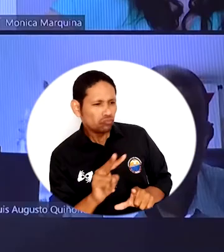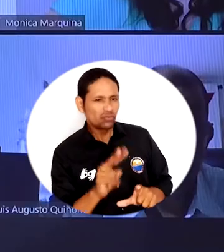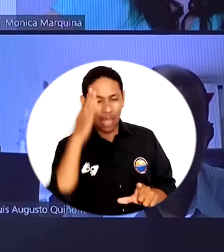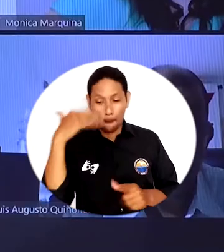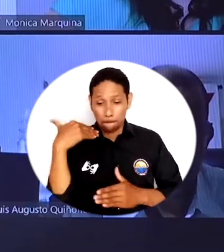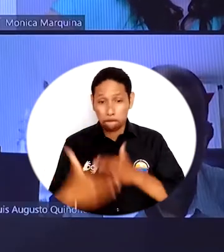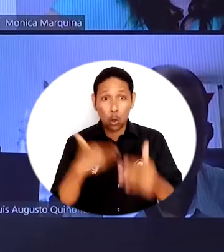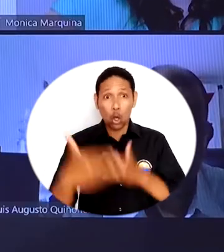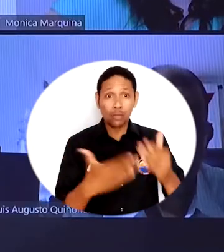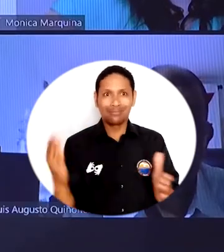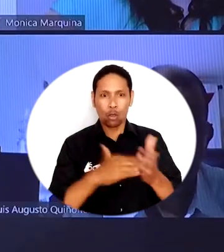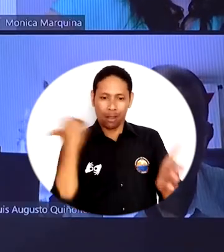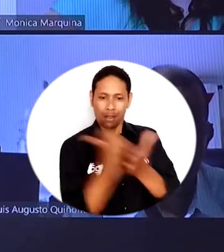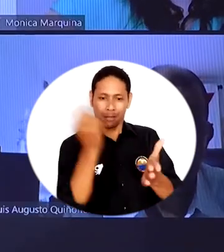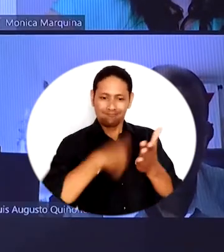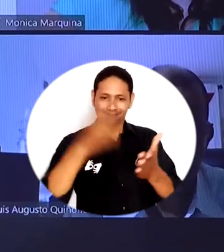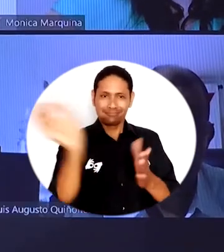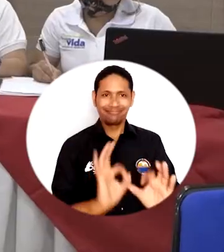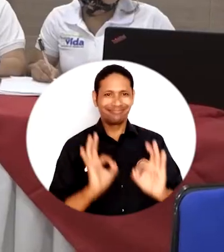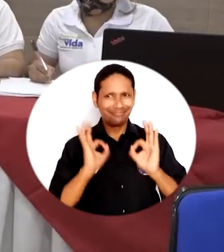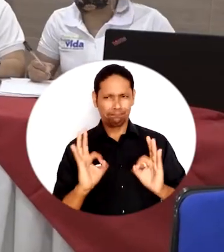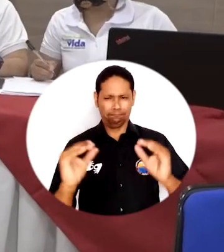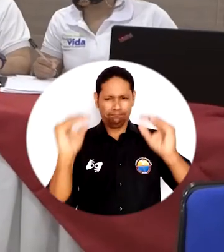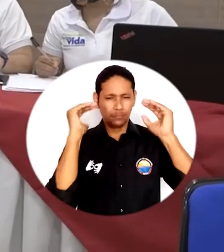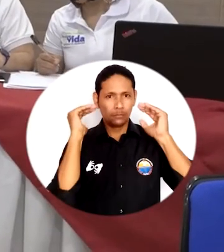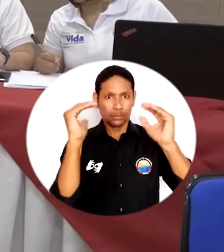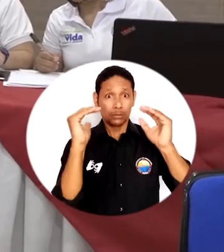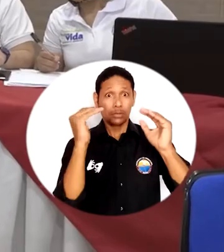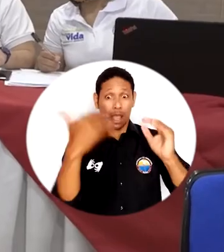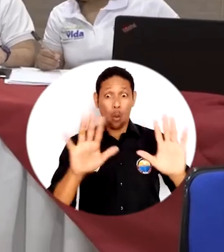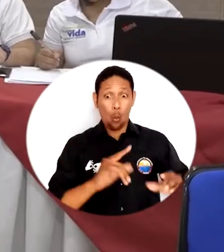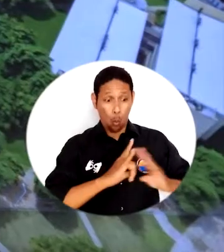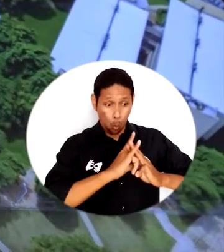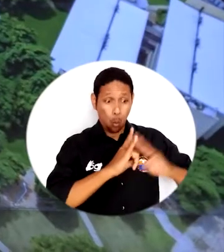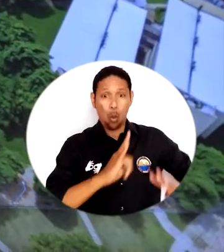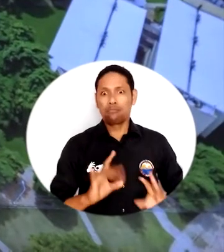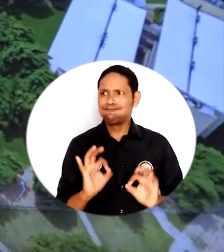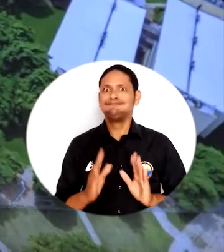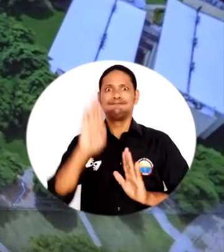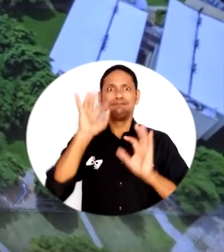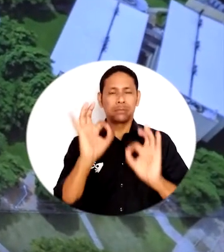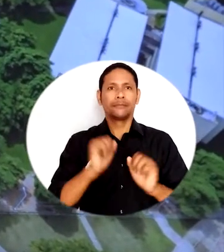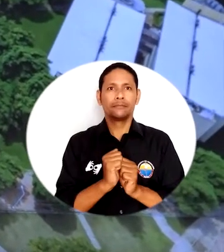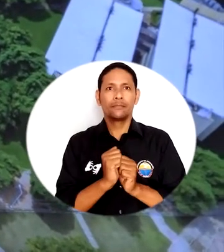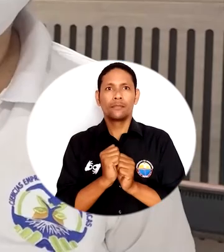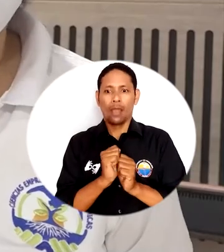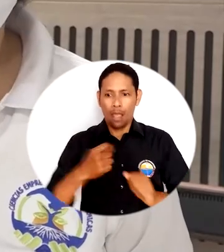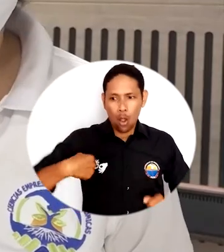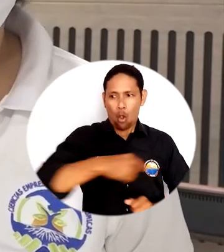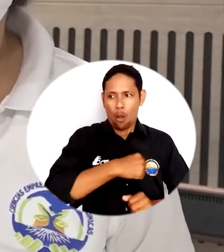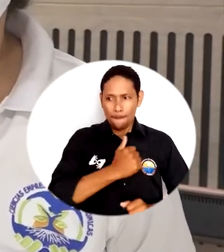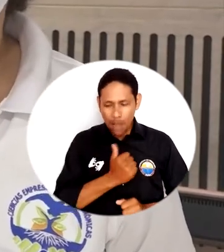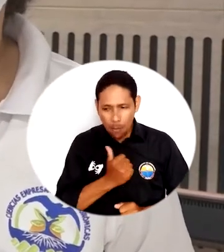remota en el marco del proceso de renovación de acreditación institucional de alta calidad que protagoniza la Universidad del Magdalena.